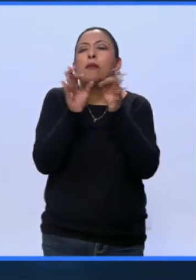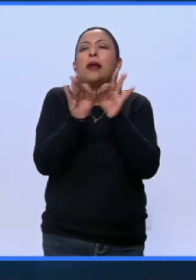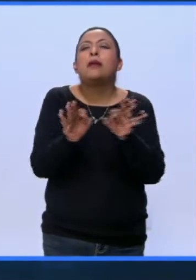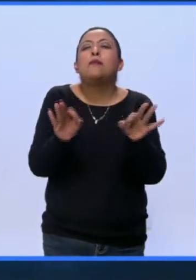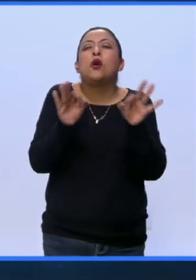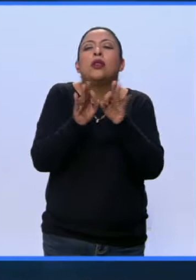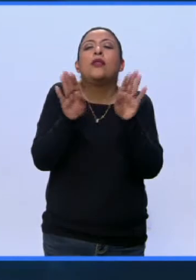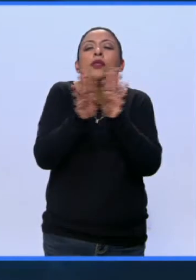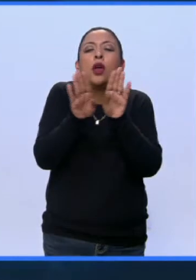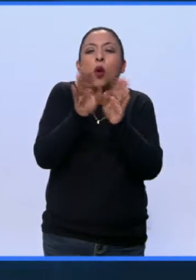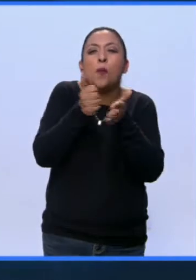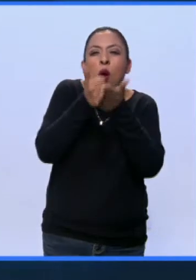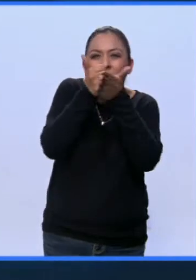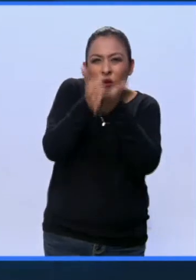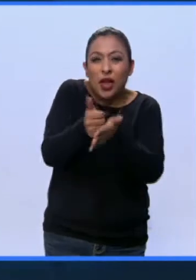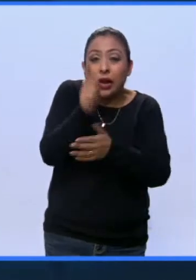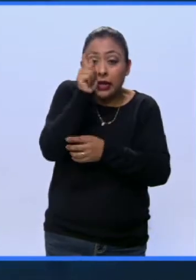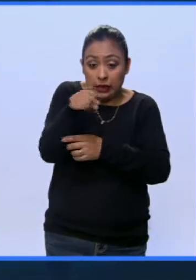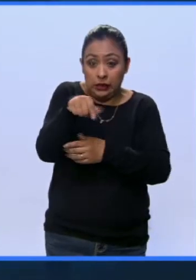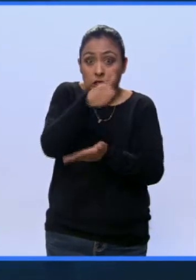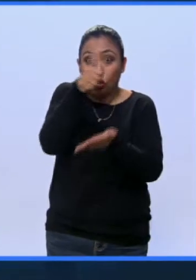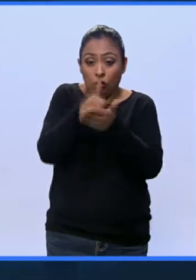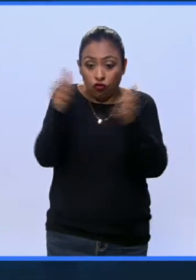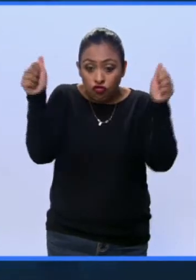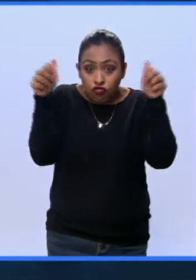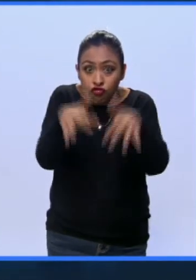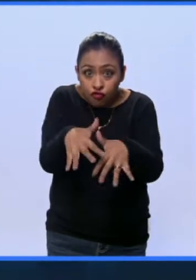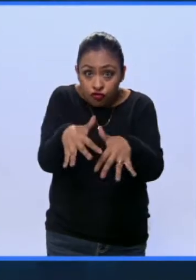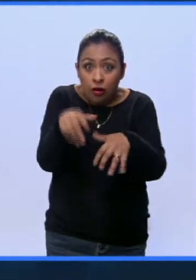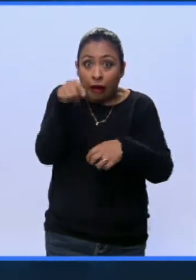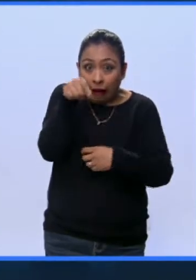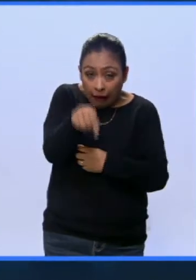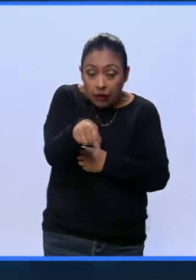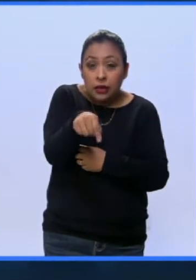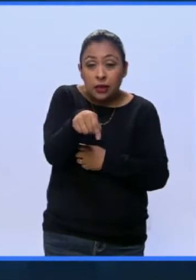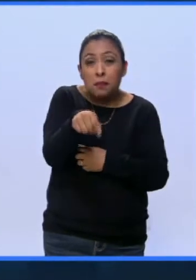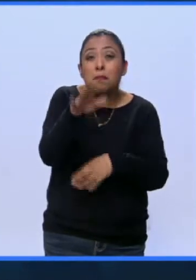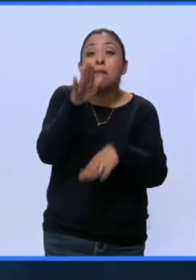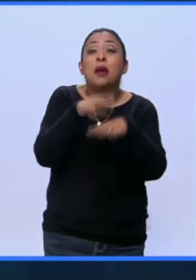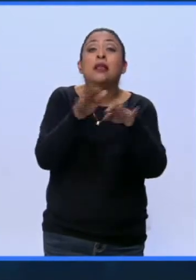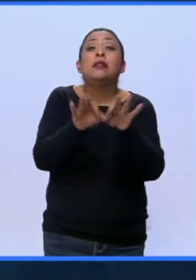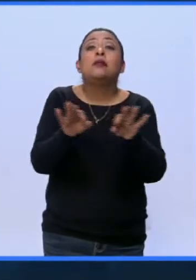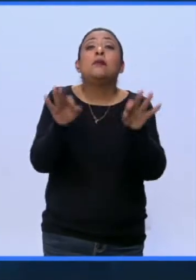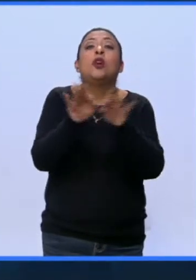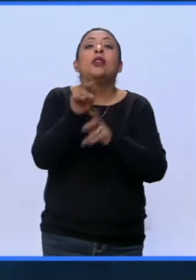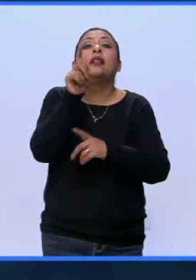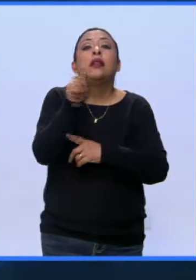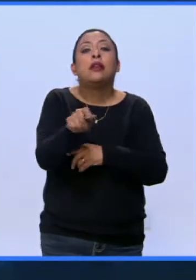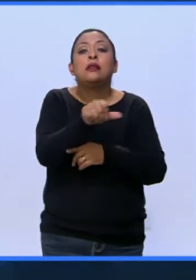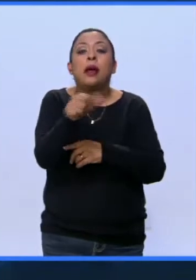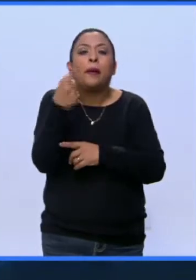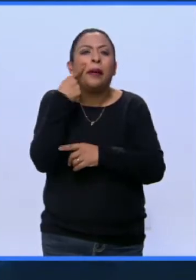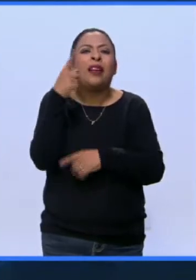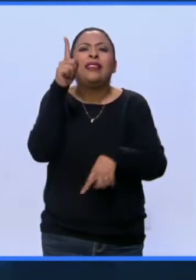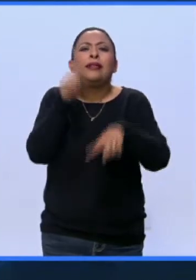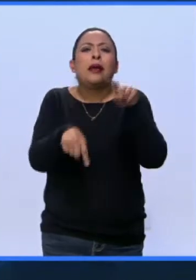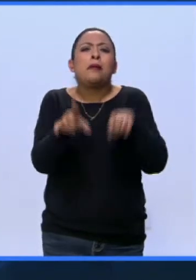rendernos esta ciudad un momento de encuentro, porque al di là di tutto, per